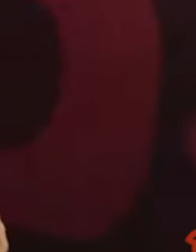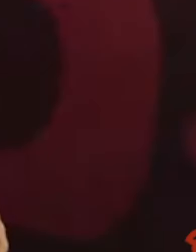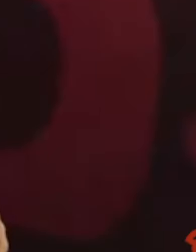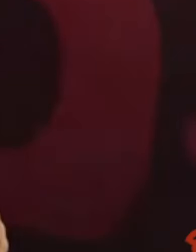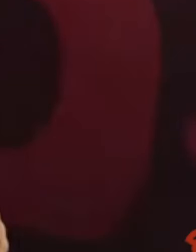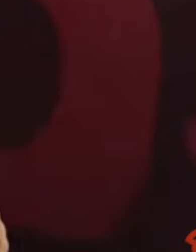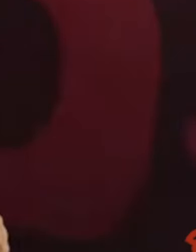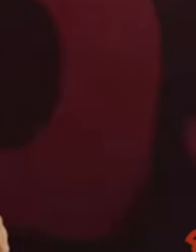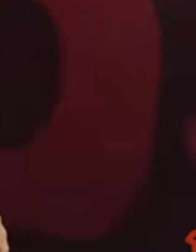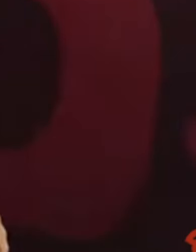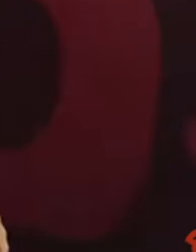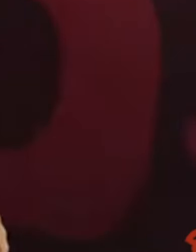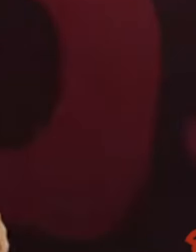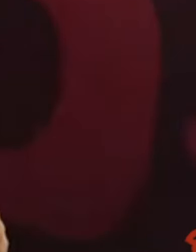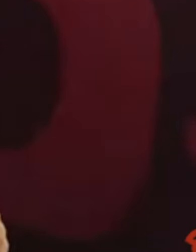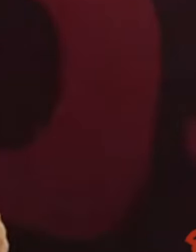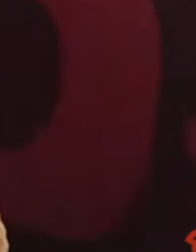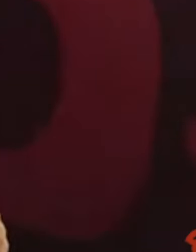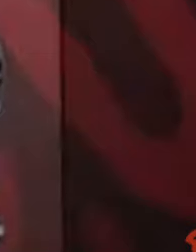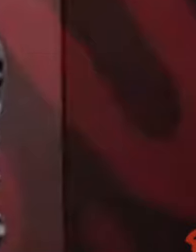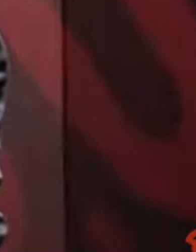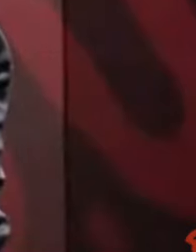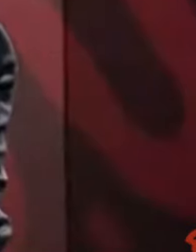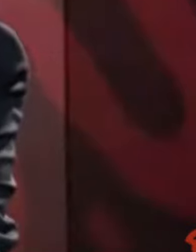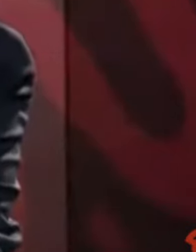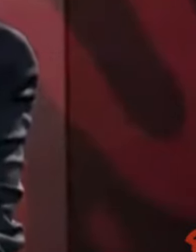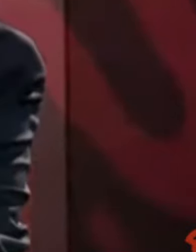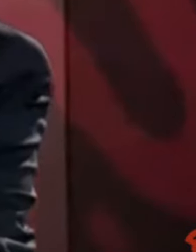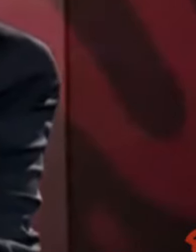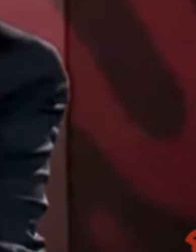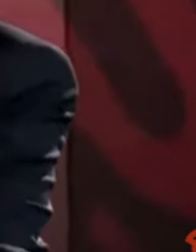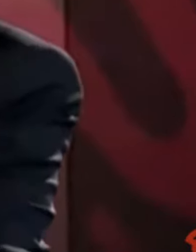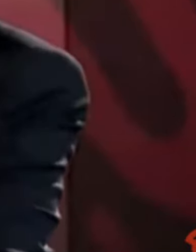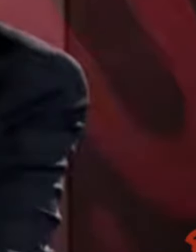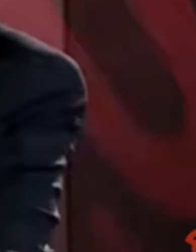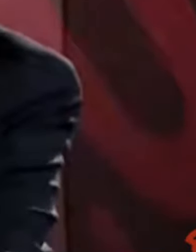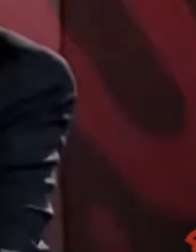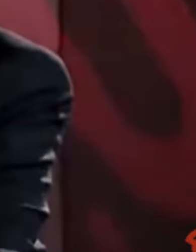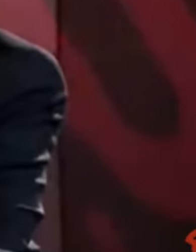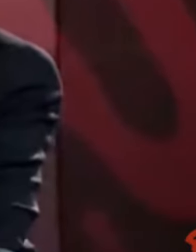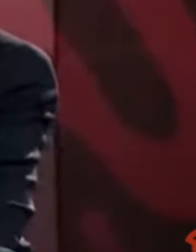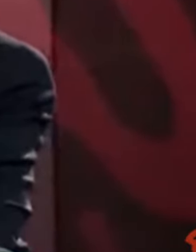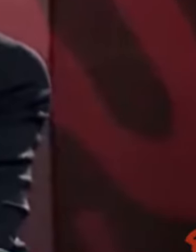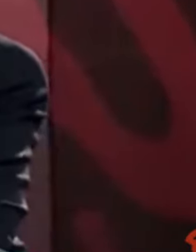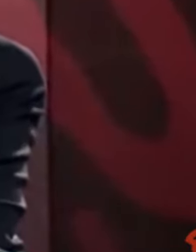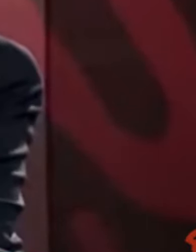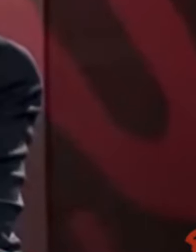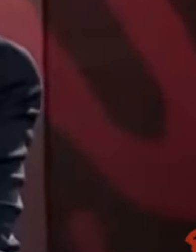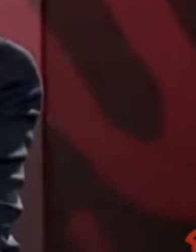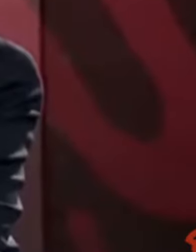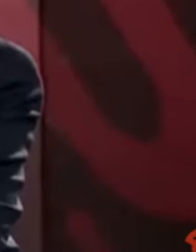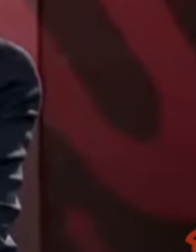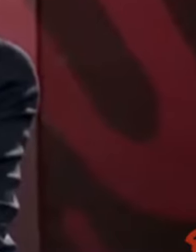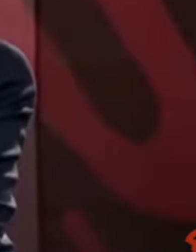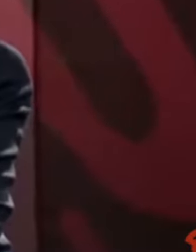mi vida pública una línea recta, van a tener que respetarnos.